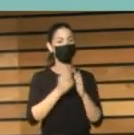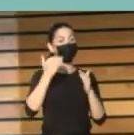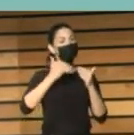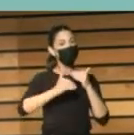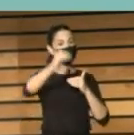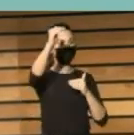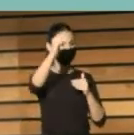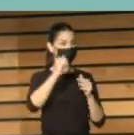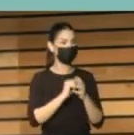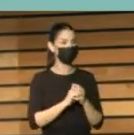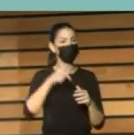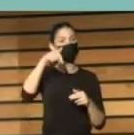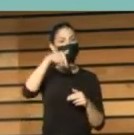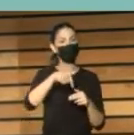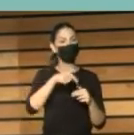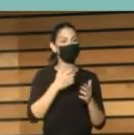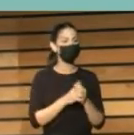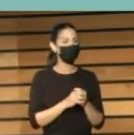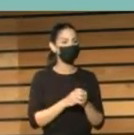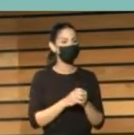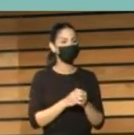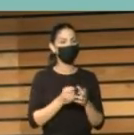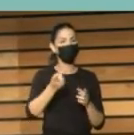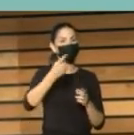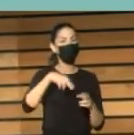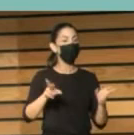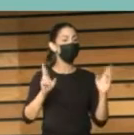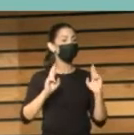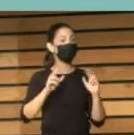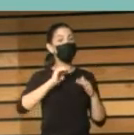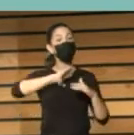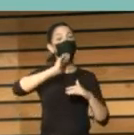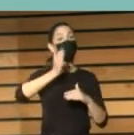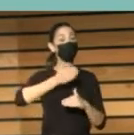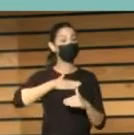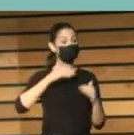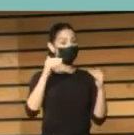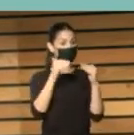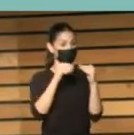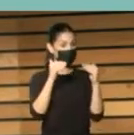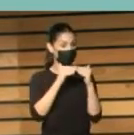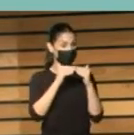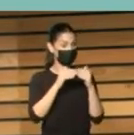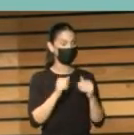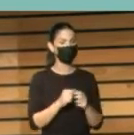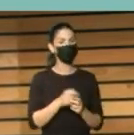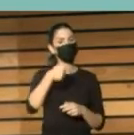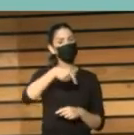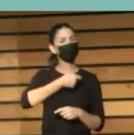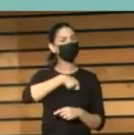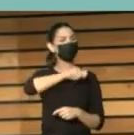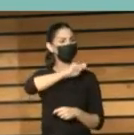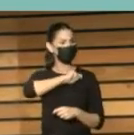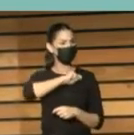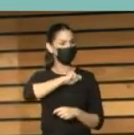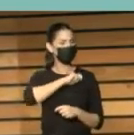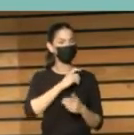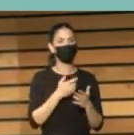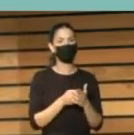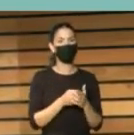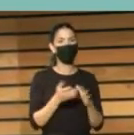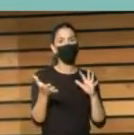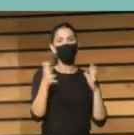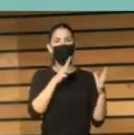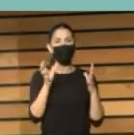celebrarlo con una sesión dedicada a ello que tendrá lugar mañana jueves. En España contamos actualmente con más de 4